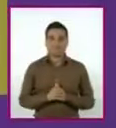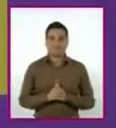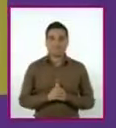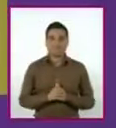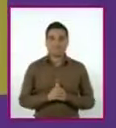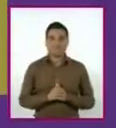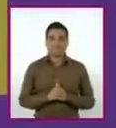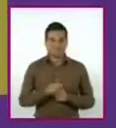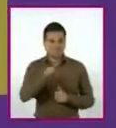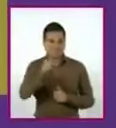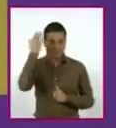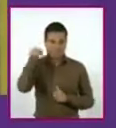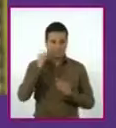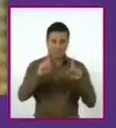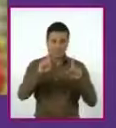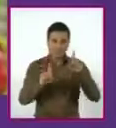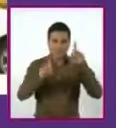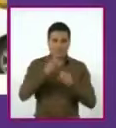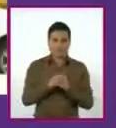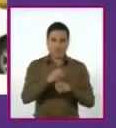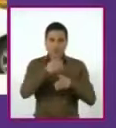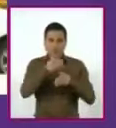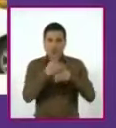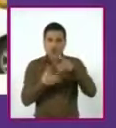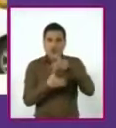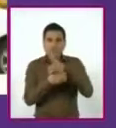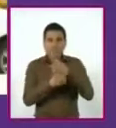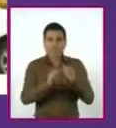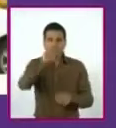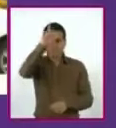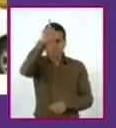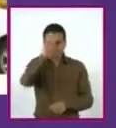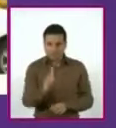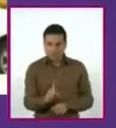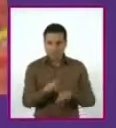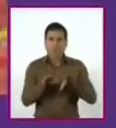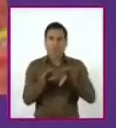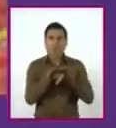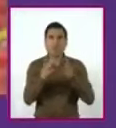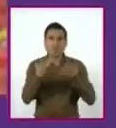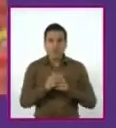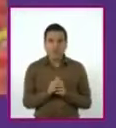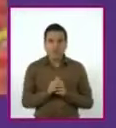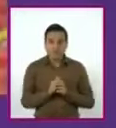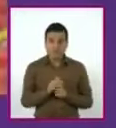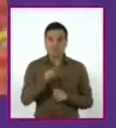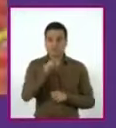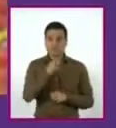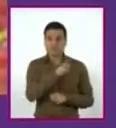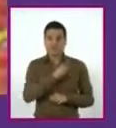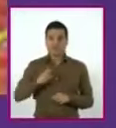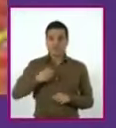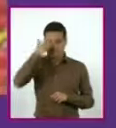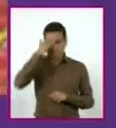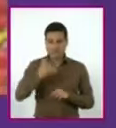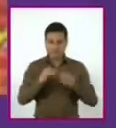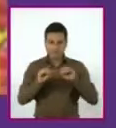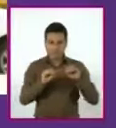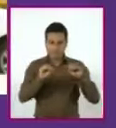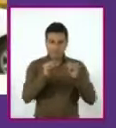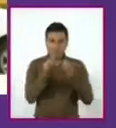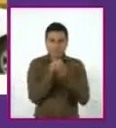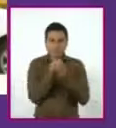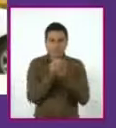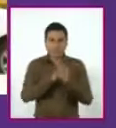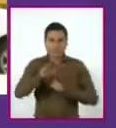¿Te has preguntado cómo caen los cuerpos o por qué lo hacen? Para responder a estas preguntas necesitamos saber a qué tipo de movimientos nos referimos.